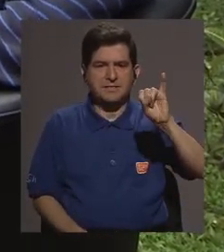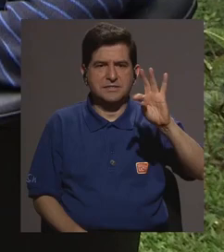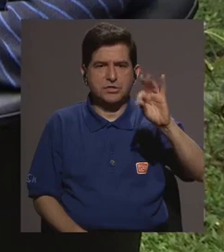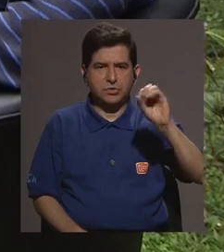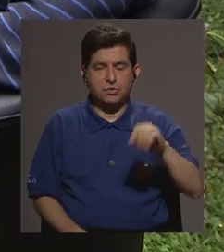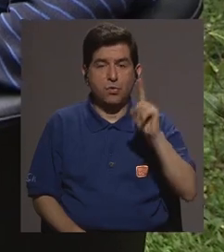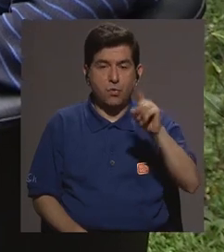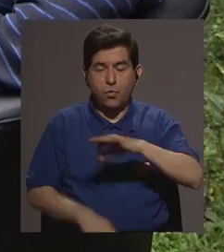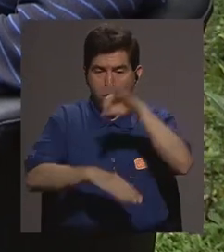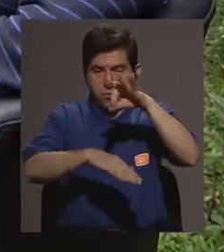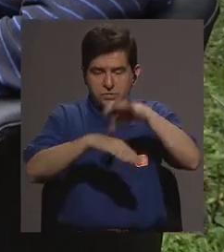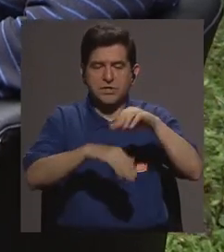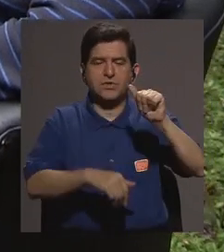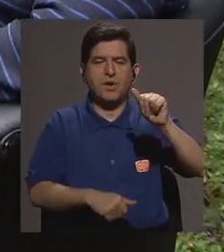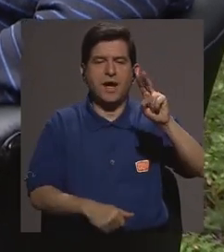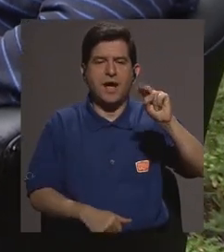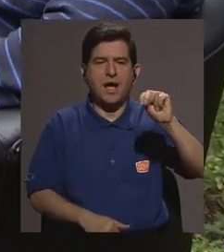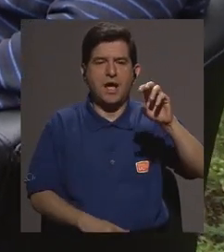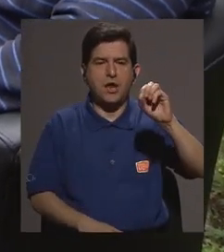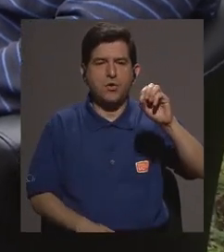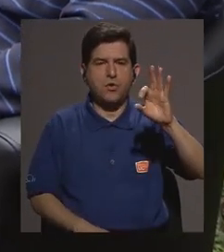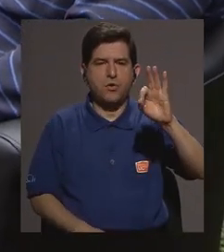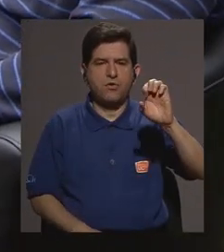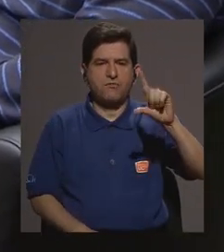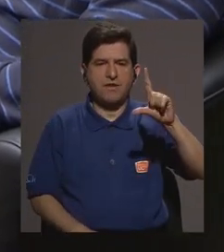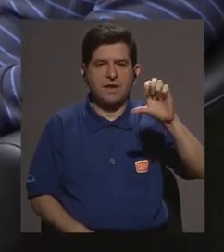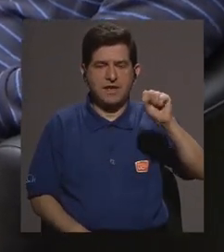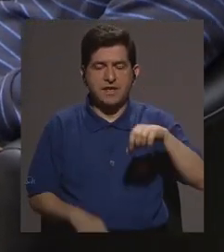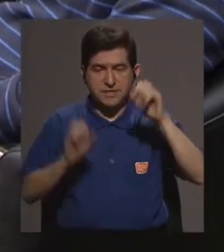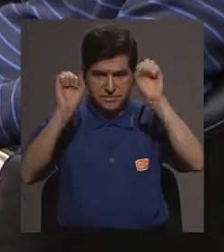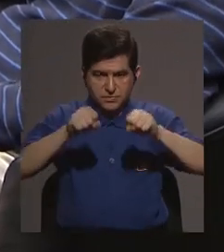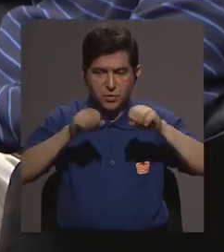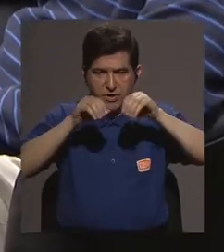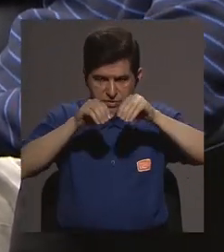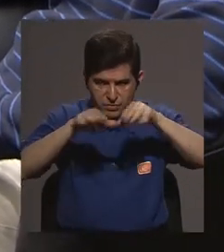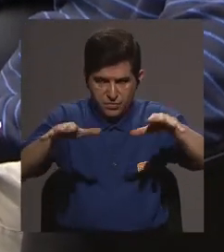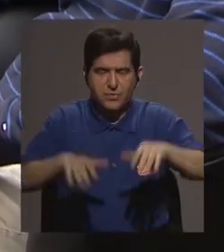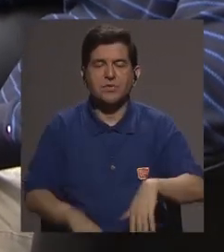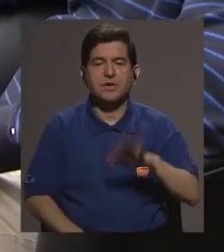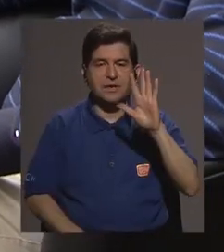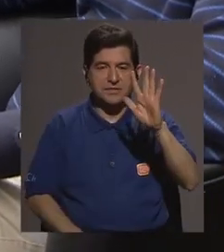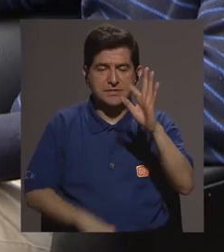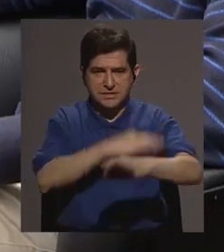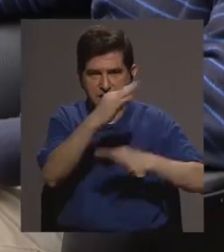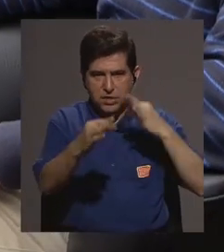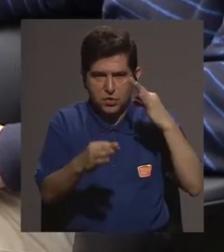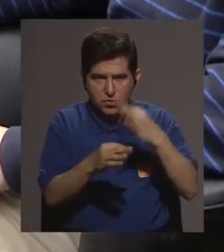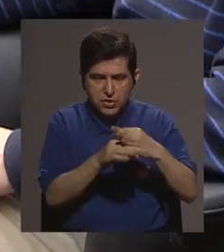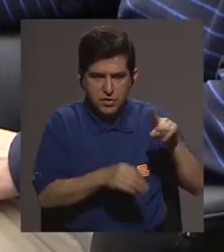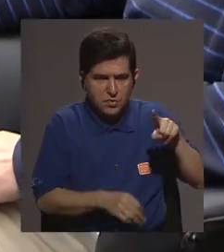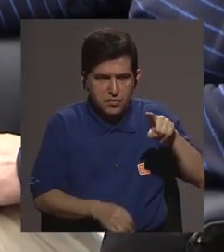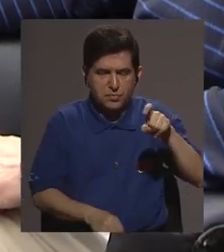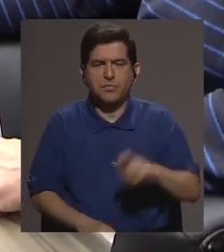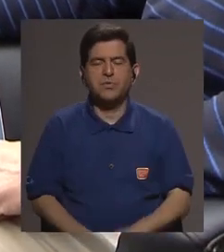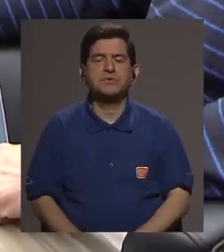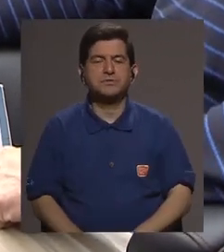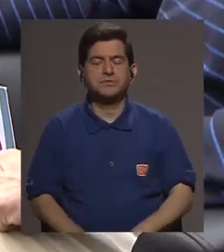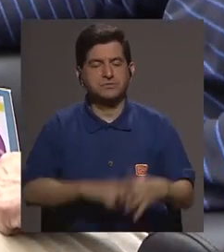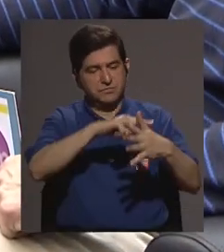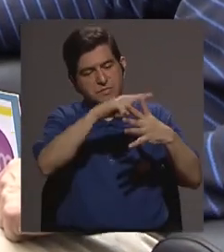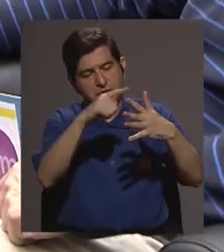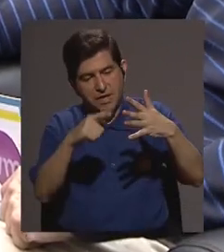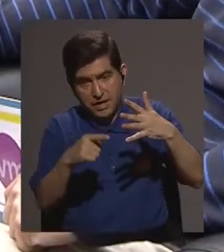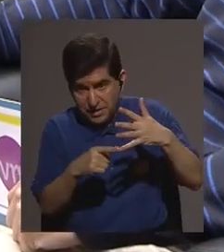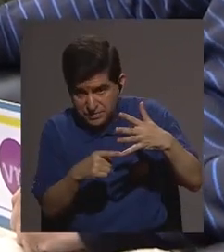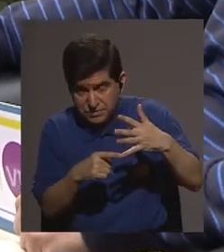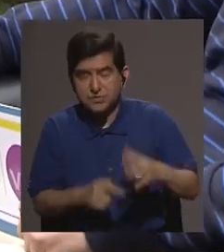un mosquito anófiles Hay cinco parásitos de malaria que pueden transmitir malaria al ser humano ¿verdad? VIVAX, malariae,